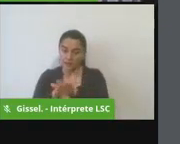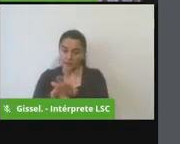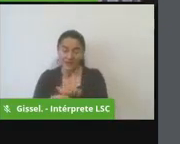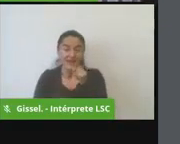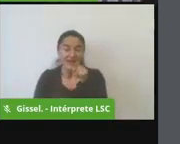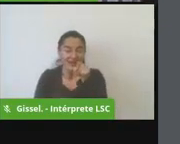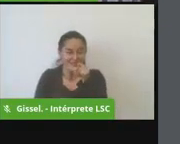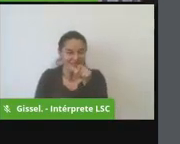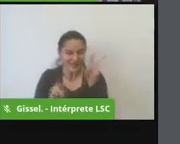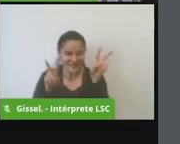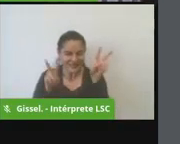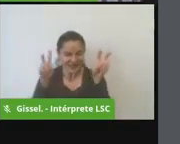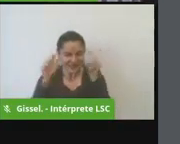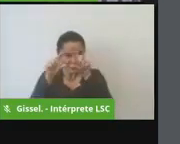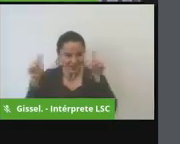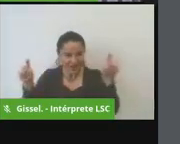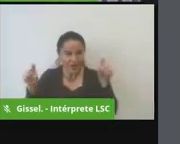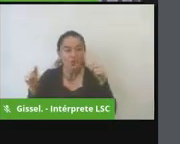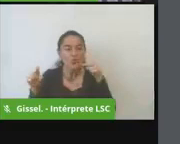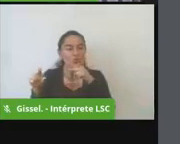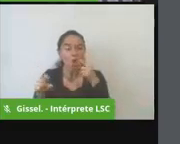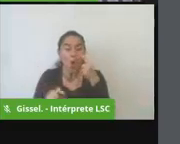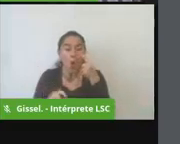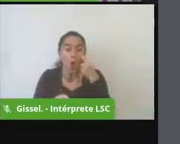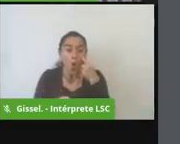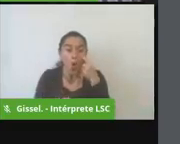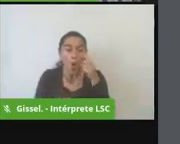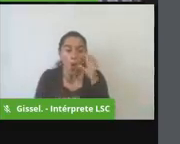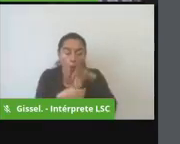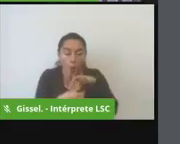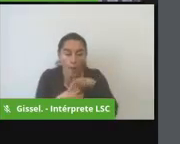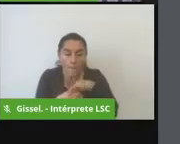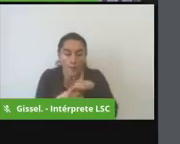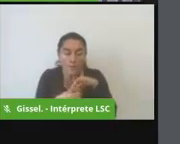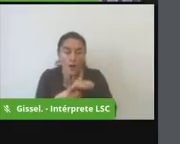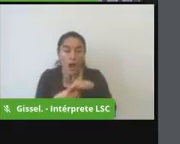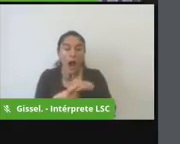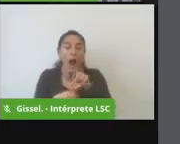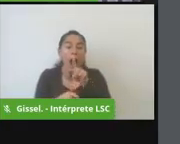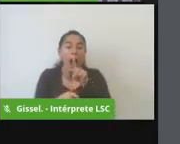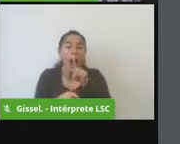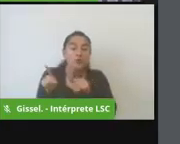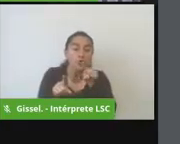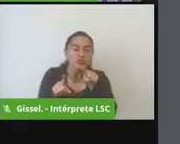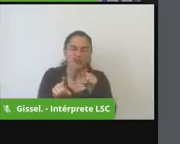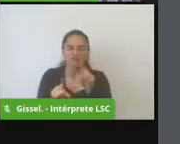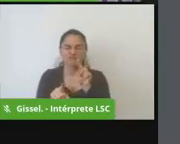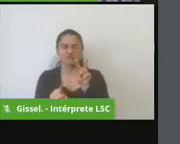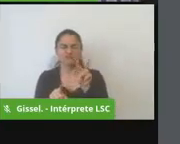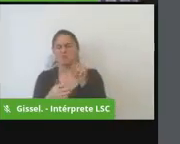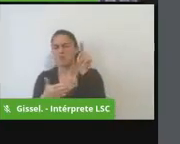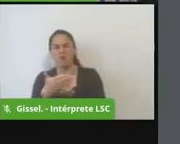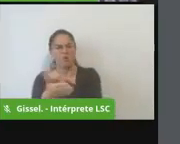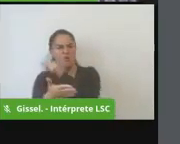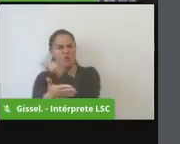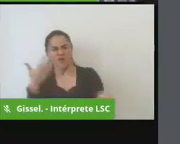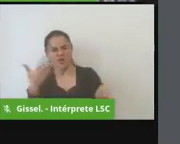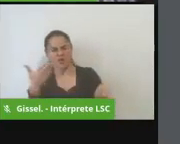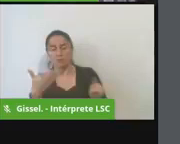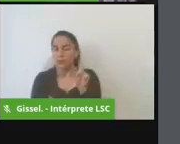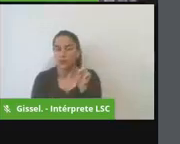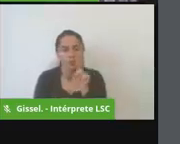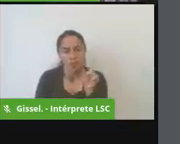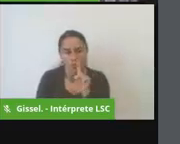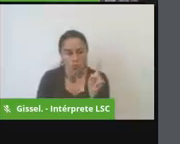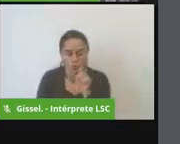se resuelven las impugnaciones que se hagan sobre los resultados electorales nosotros recibimos la